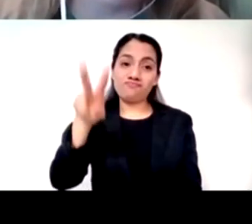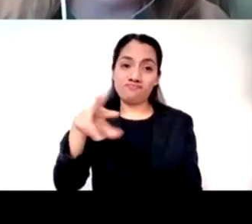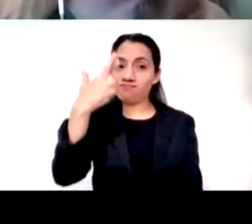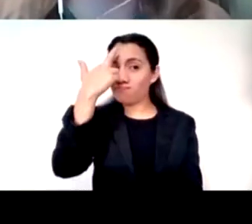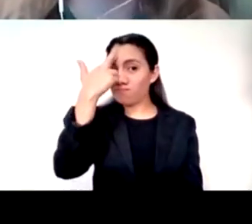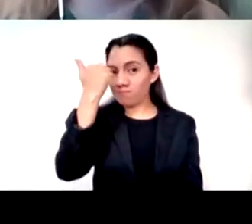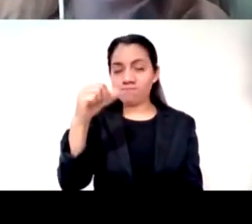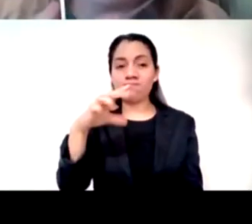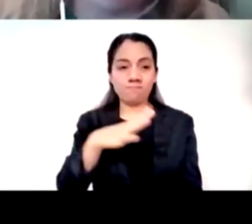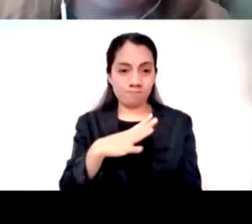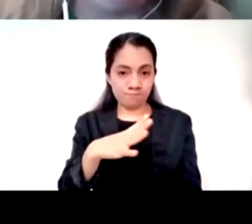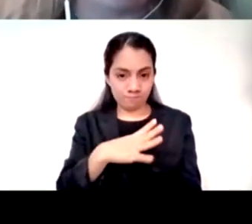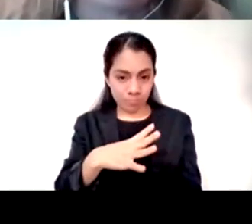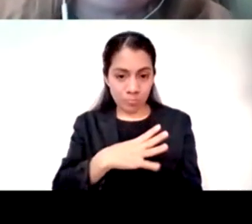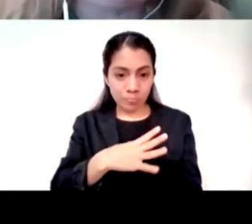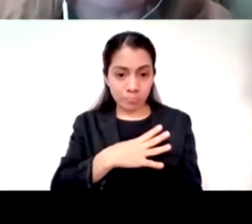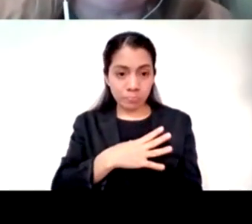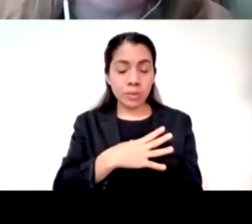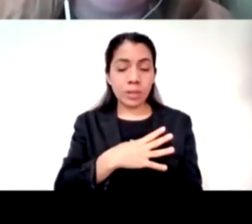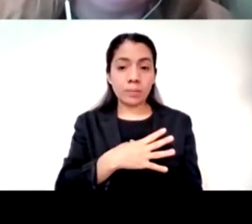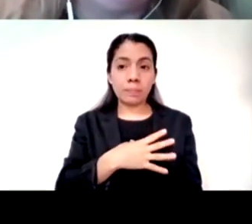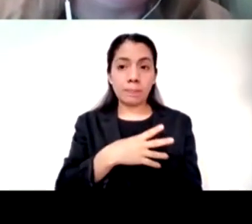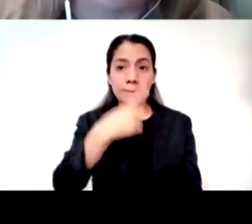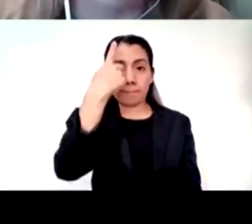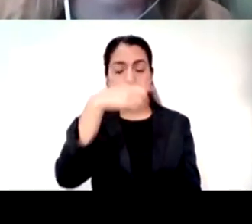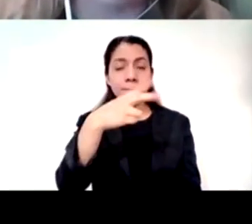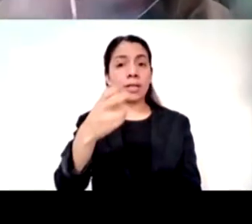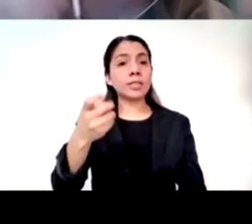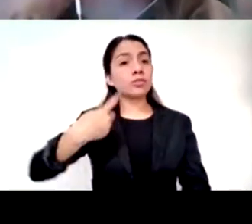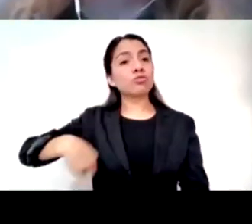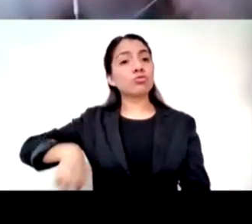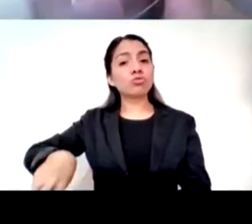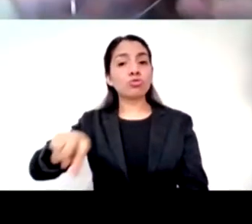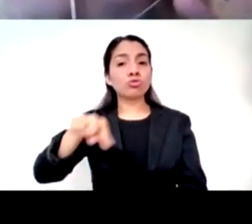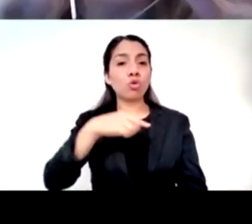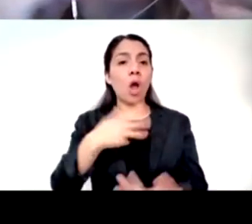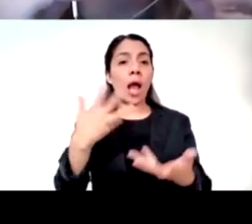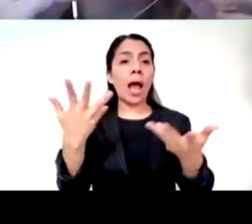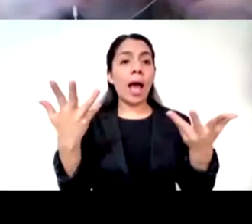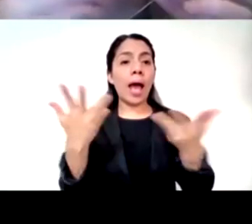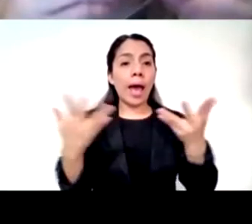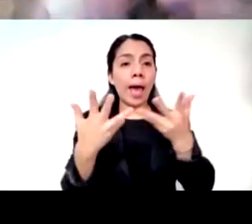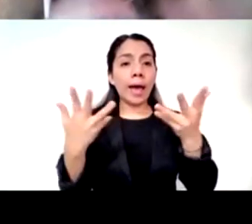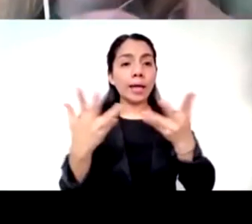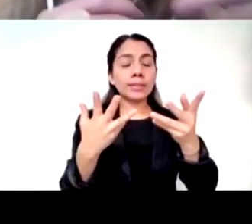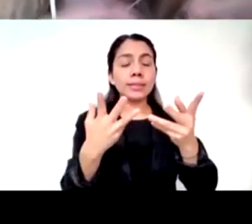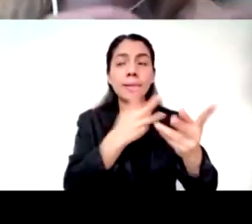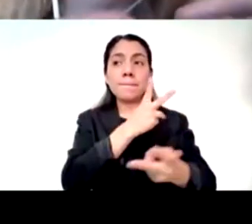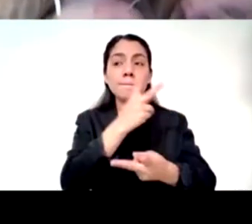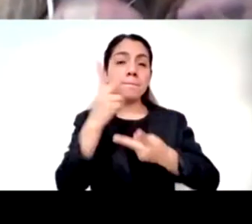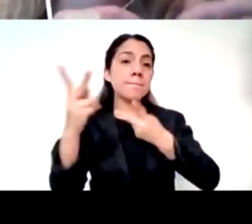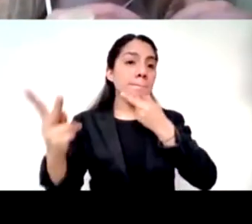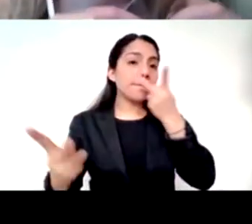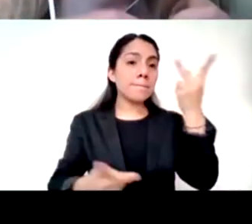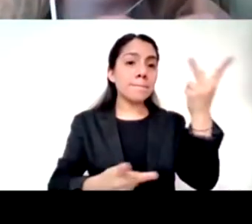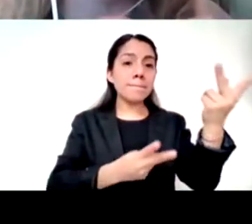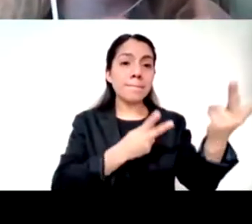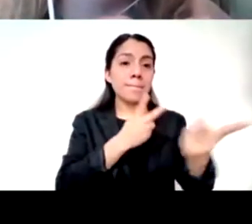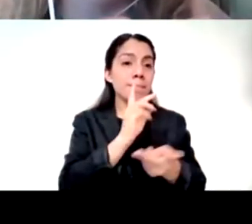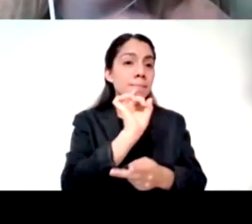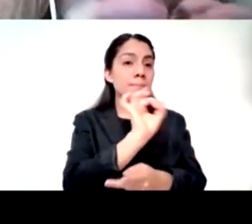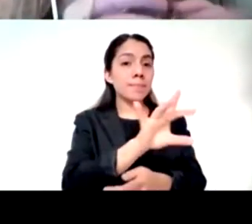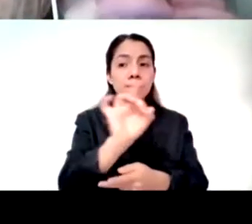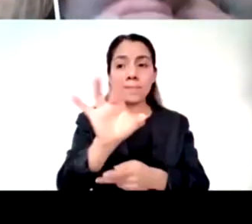entonces una encuesta para poder capturar la voz singular de cada niño ¿no es